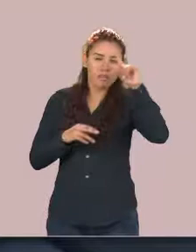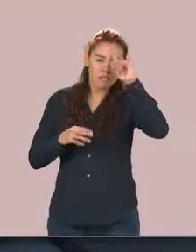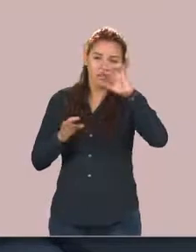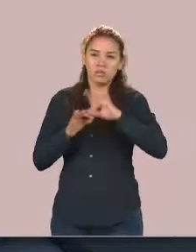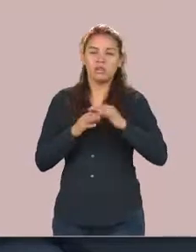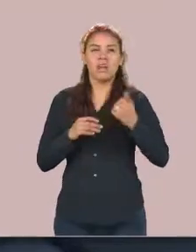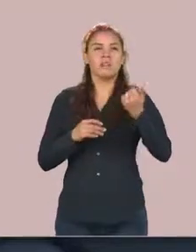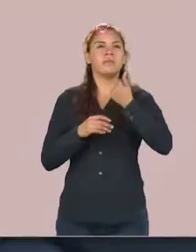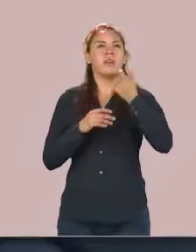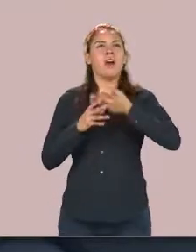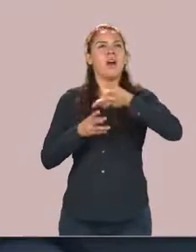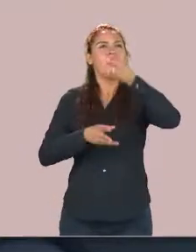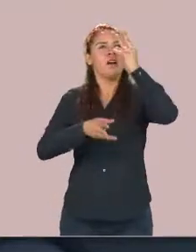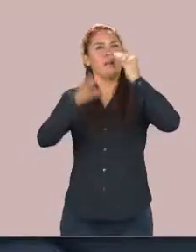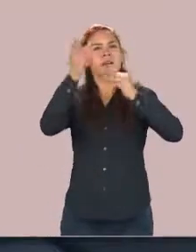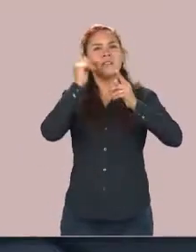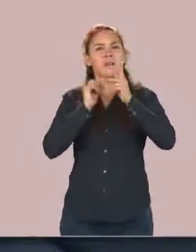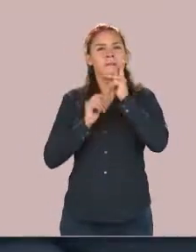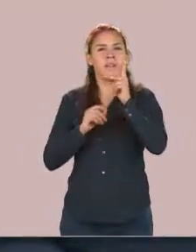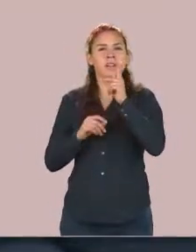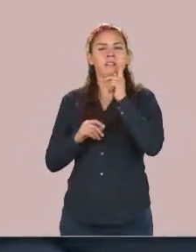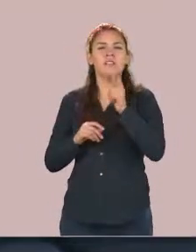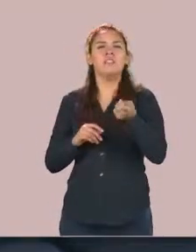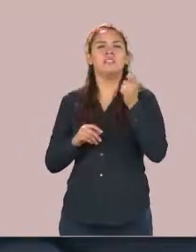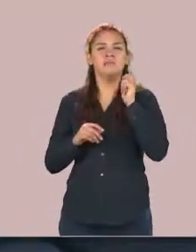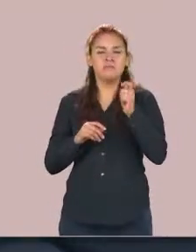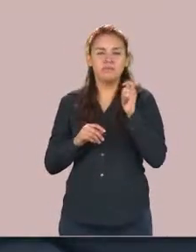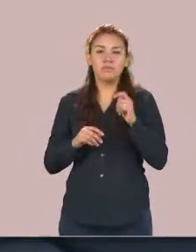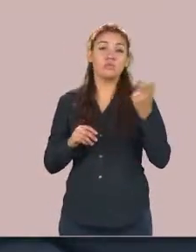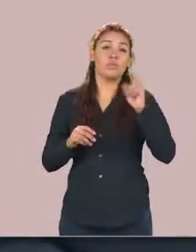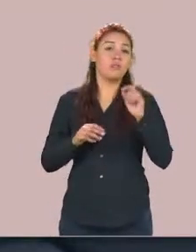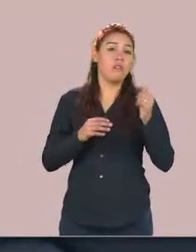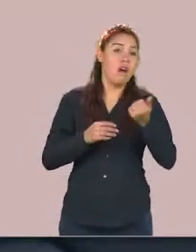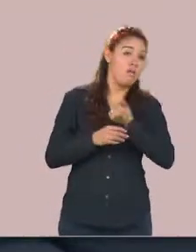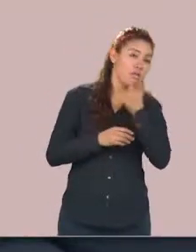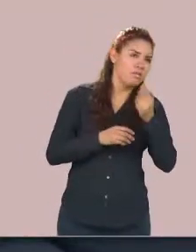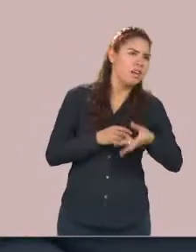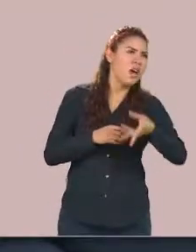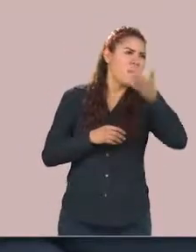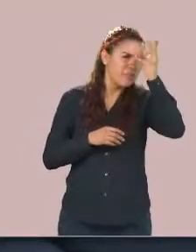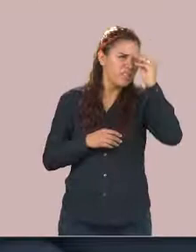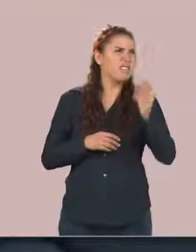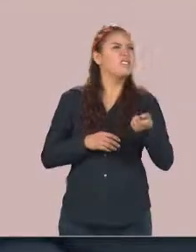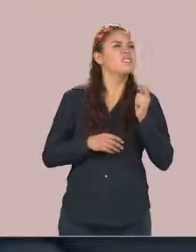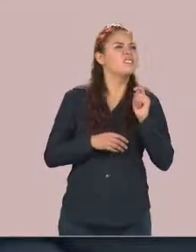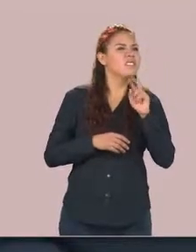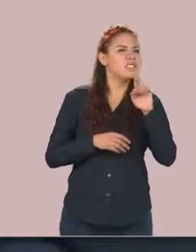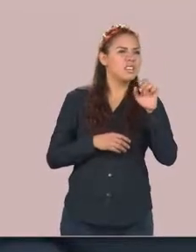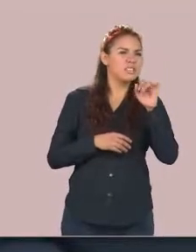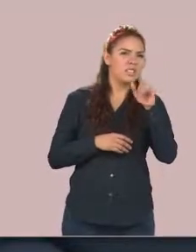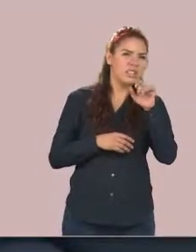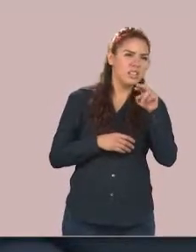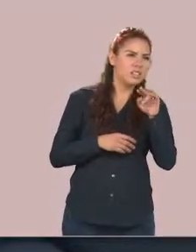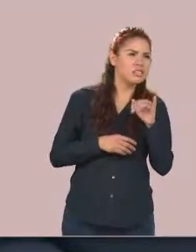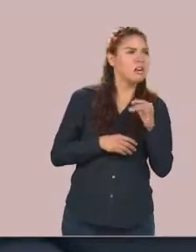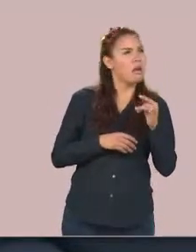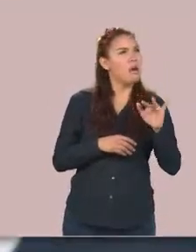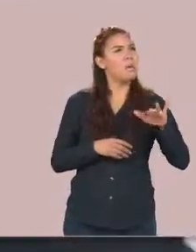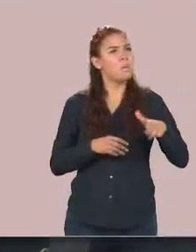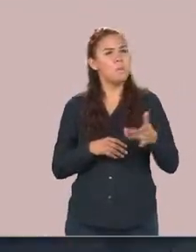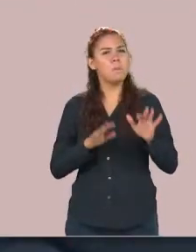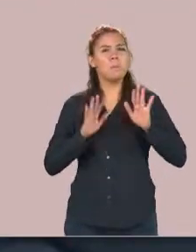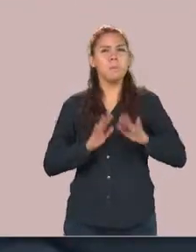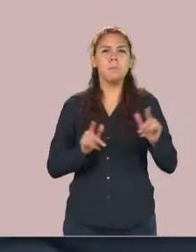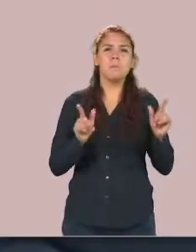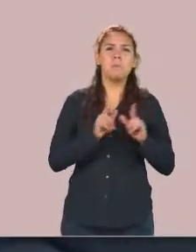estudiantes que aprendieron lo que es la resiliencia tuvieron menor deserción escolar que aquellos que no lo hicieron.